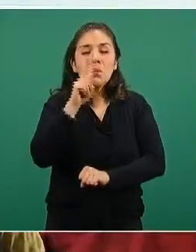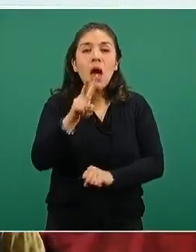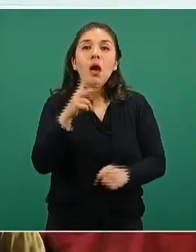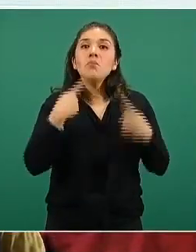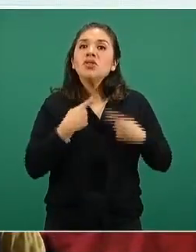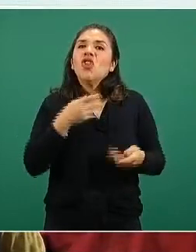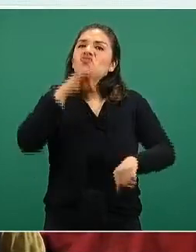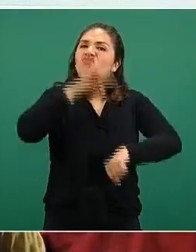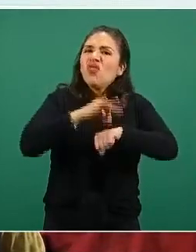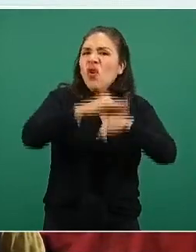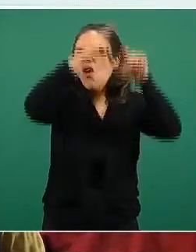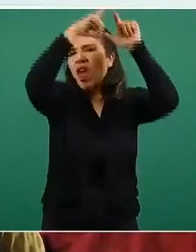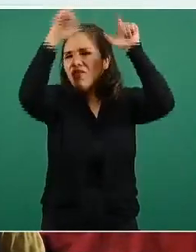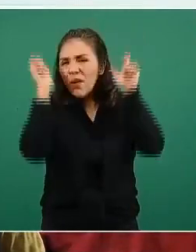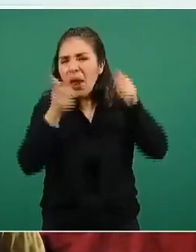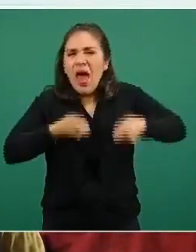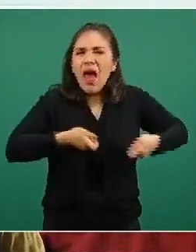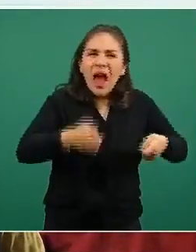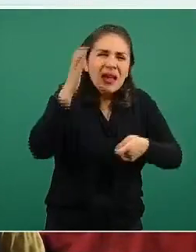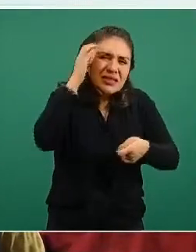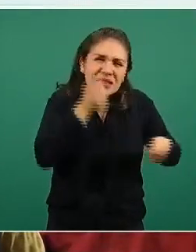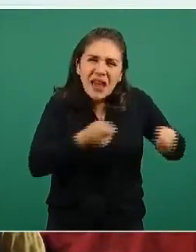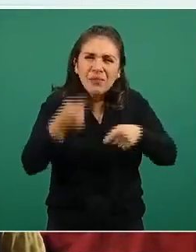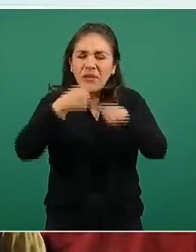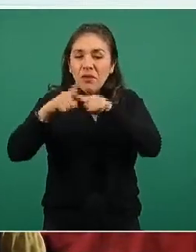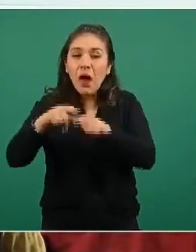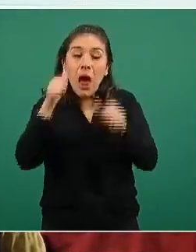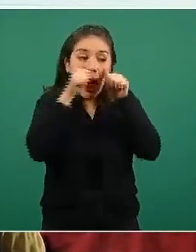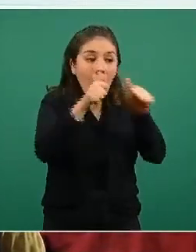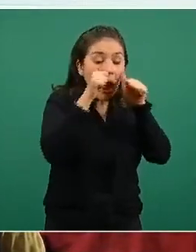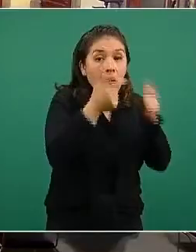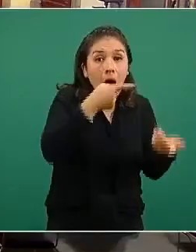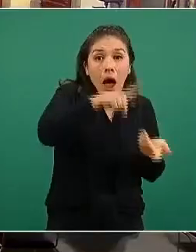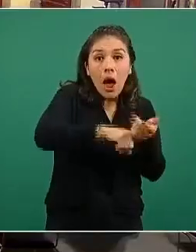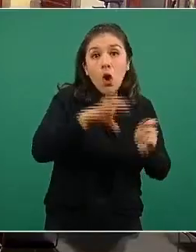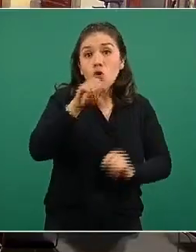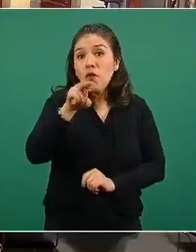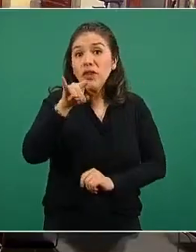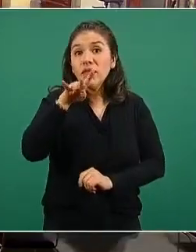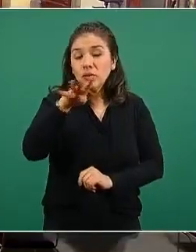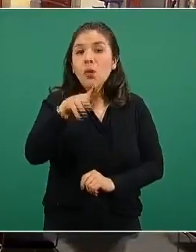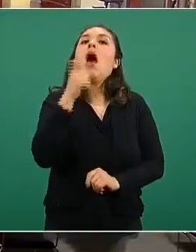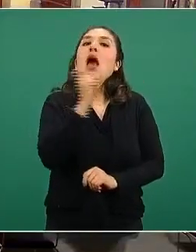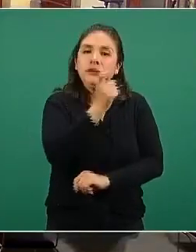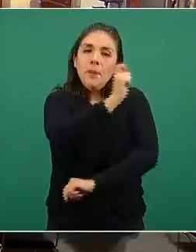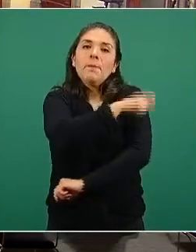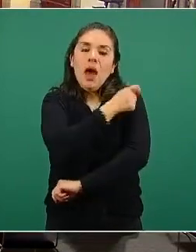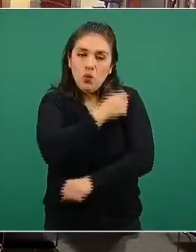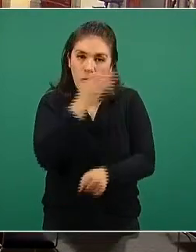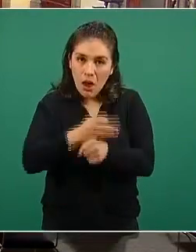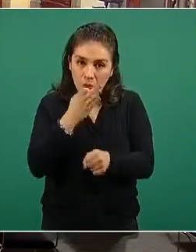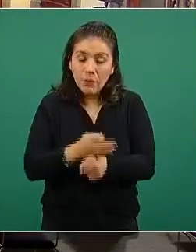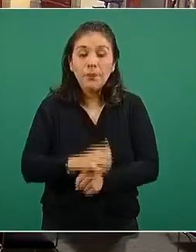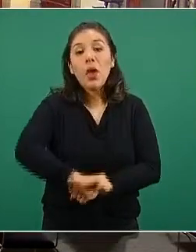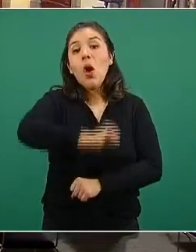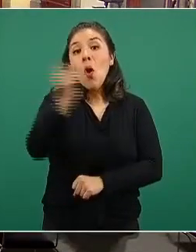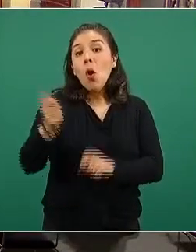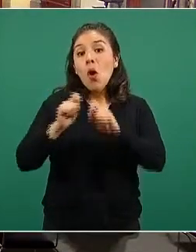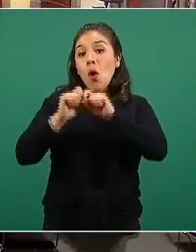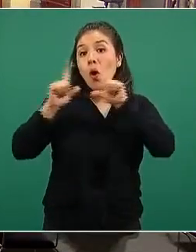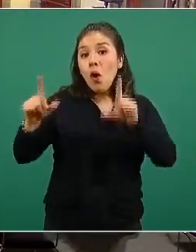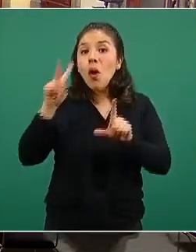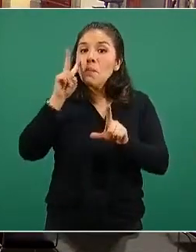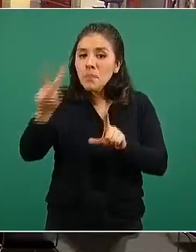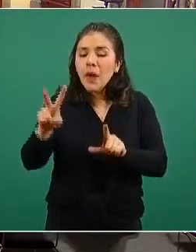primera línea de atención a las personas que tienen COVID-19. En la siguiente diapositiva podemos